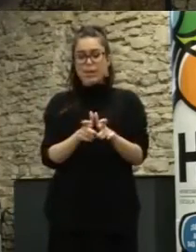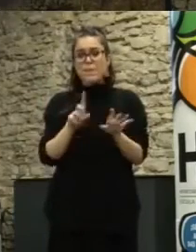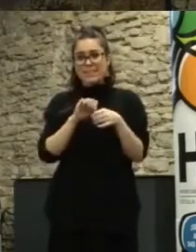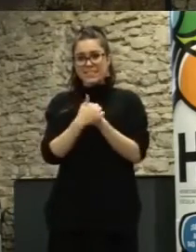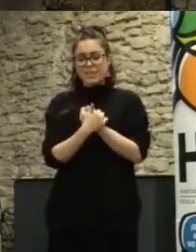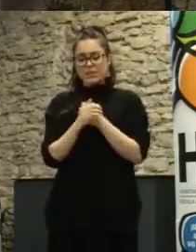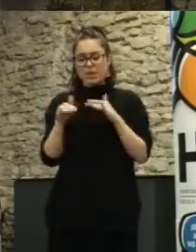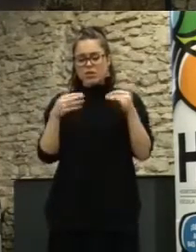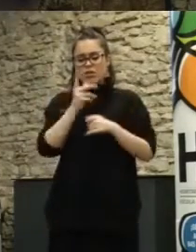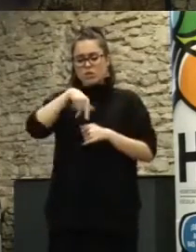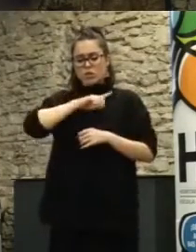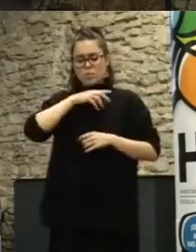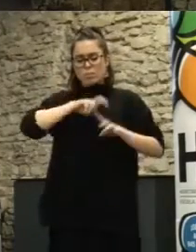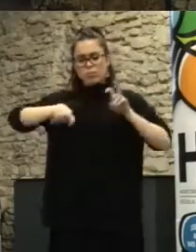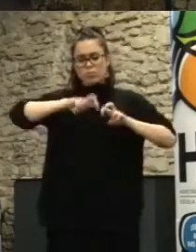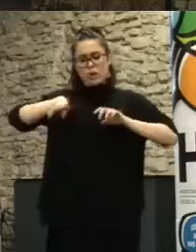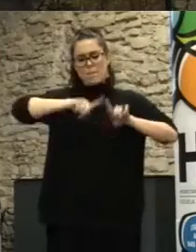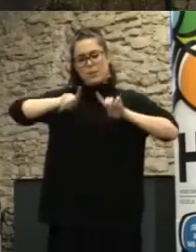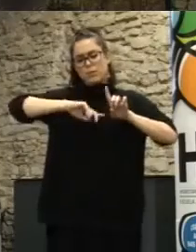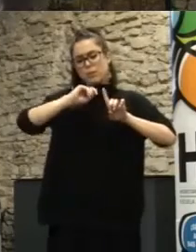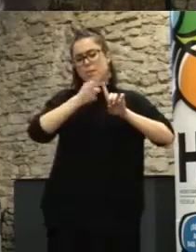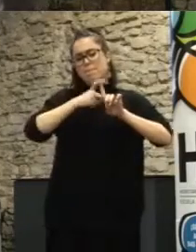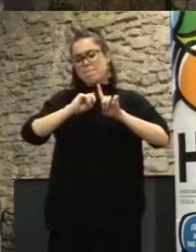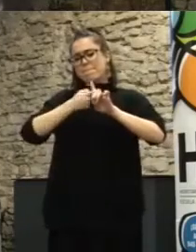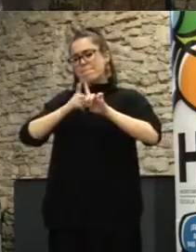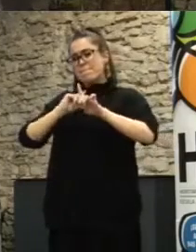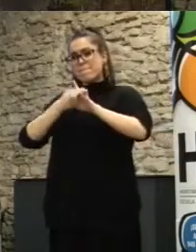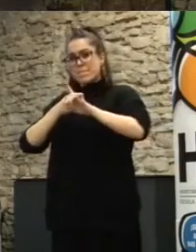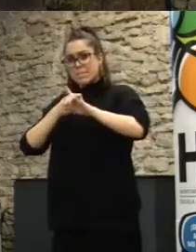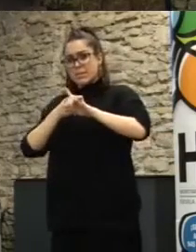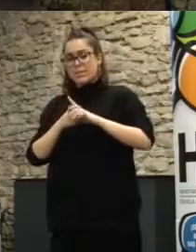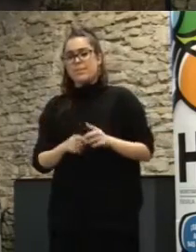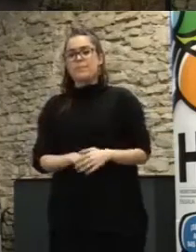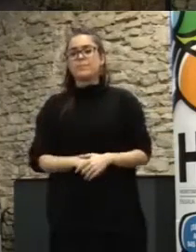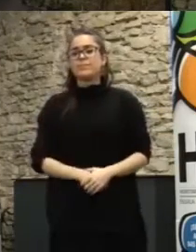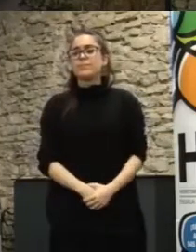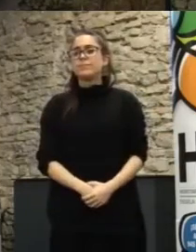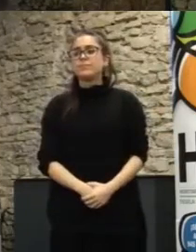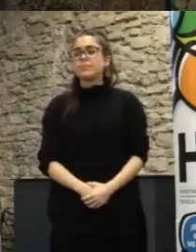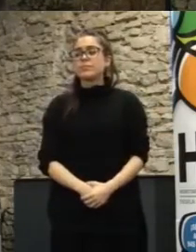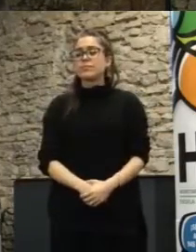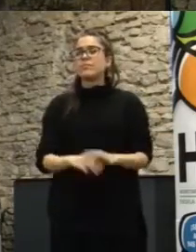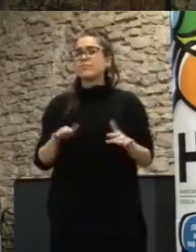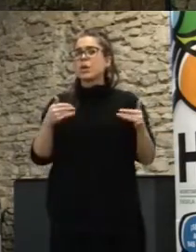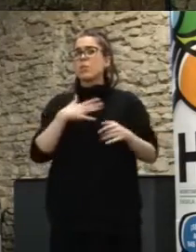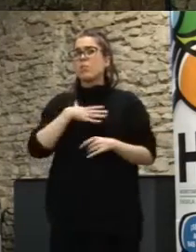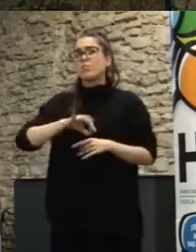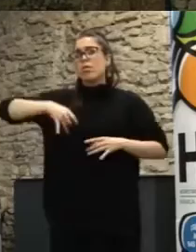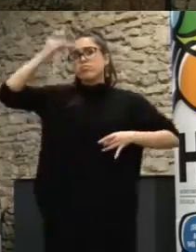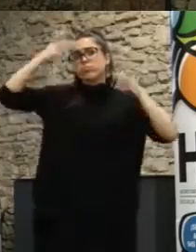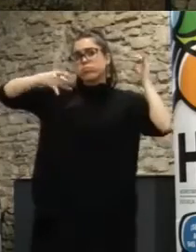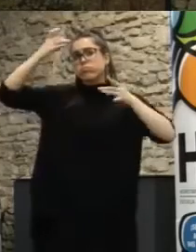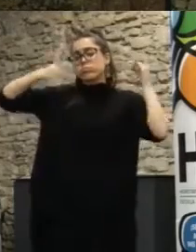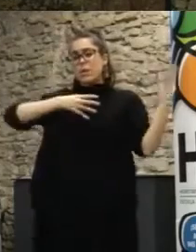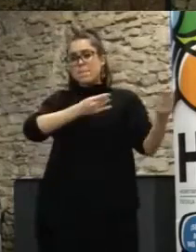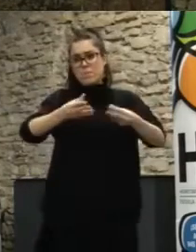afectar a esa variable dependiente qué variables independientes se nos podrían ocurrir muchas